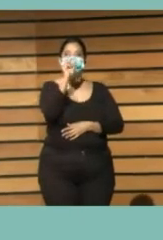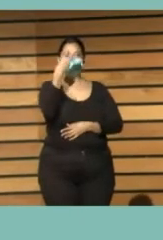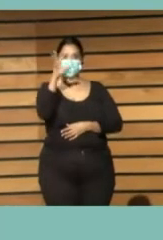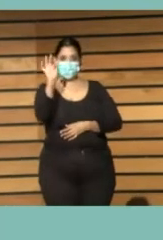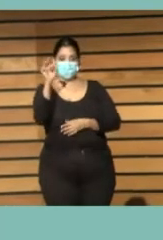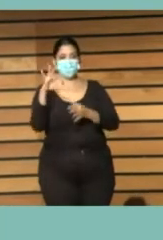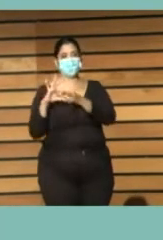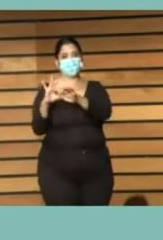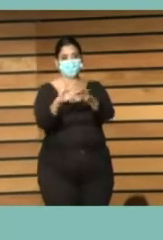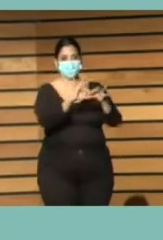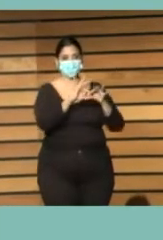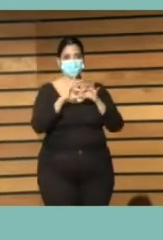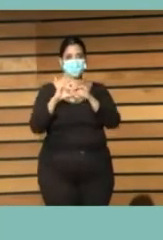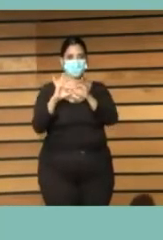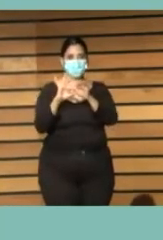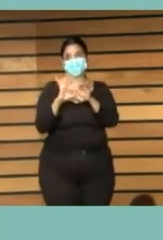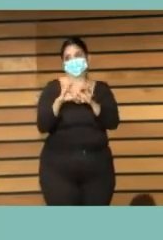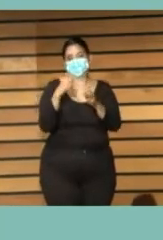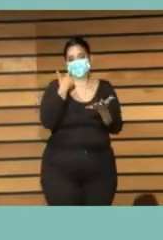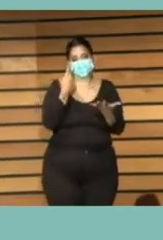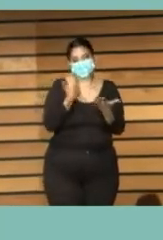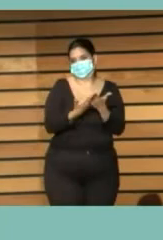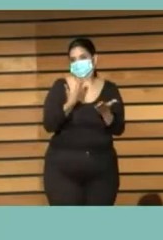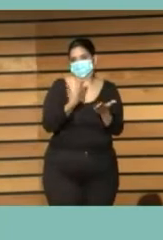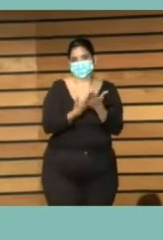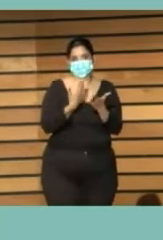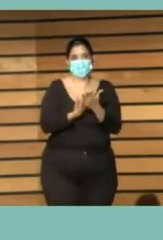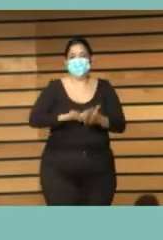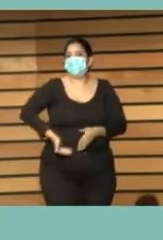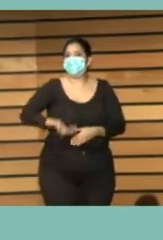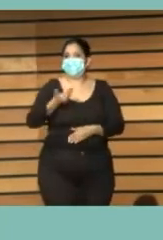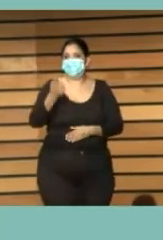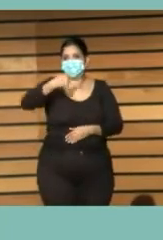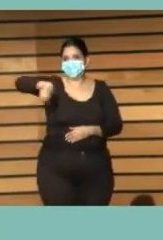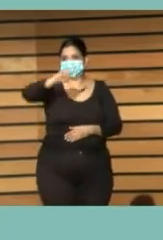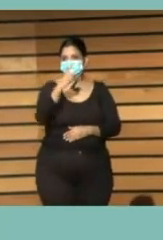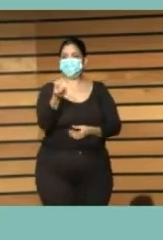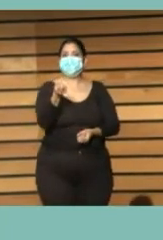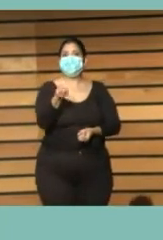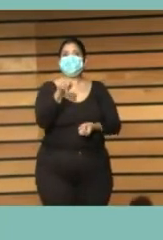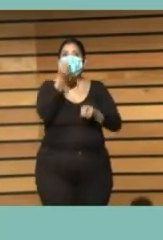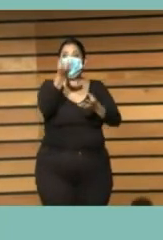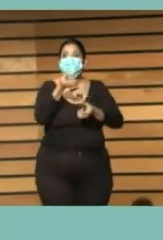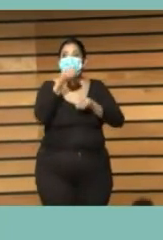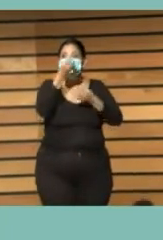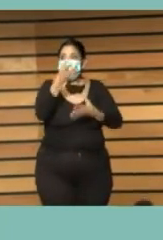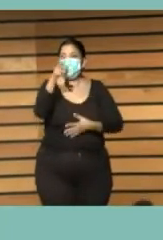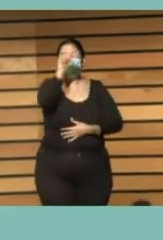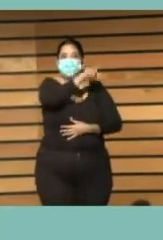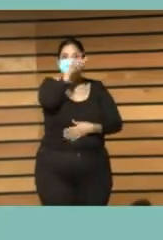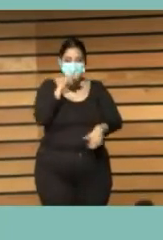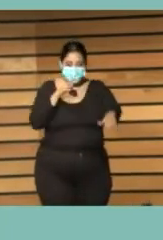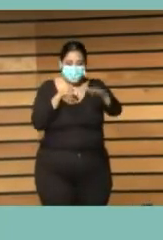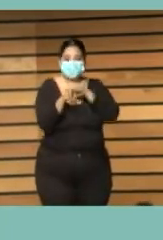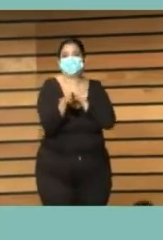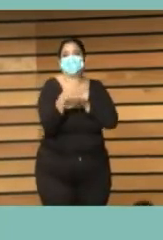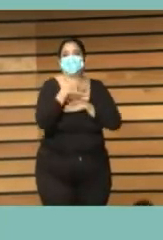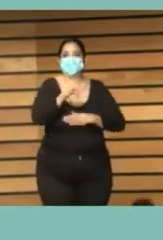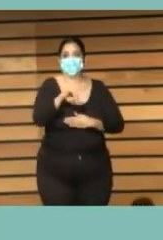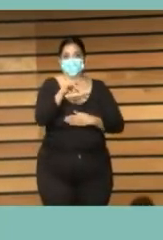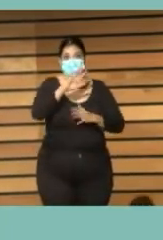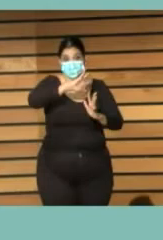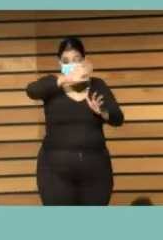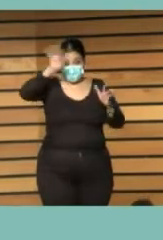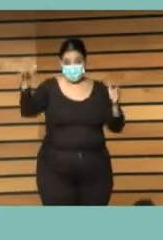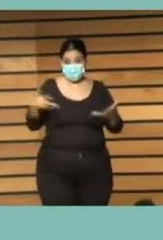Estos hechos remarcan la necesidad de disponer toda esta información agrupada y accesible en Internet, sobre